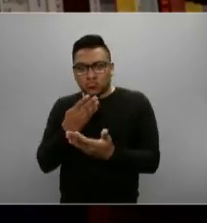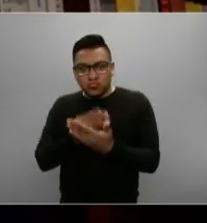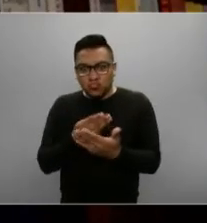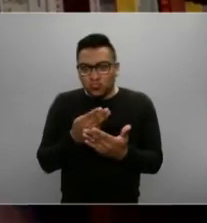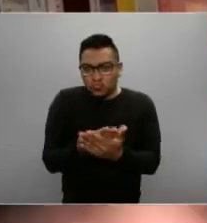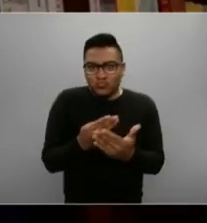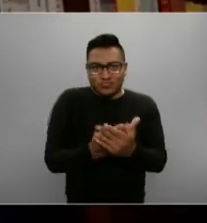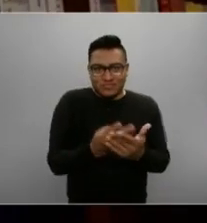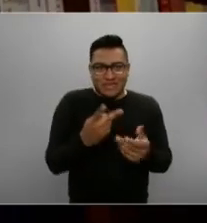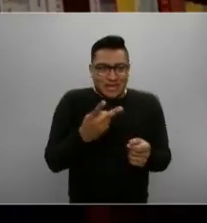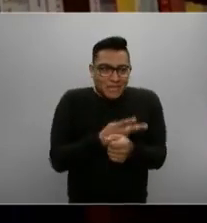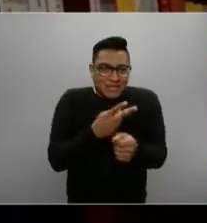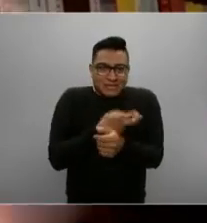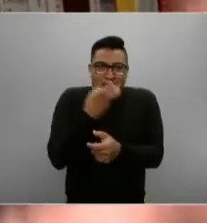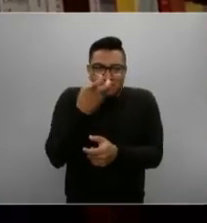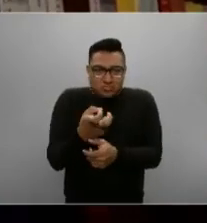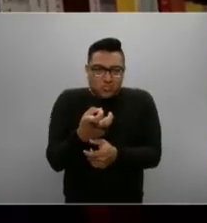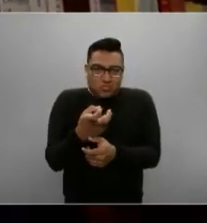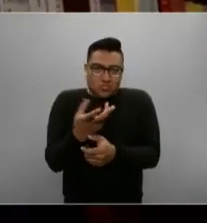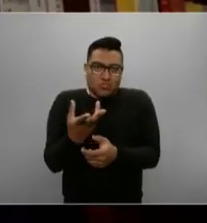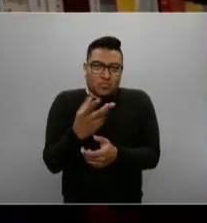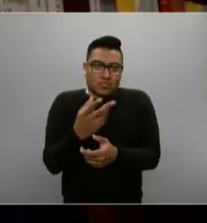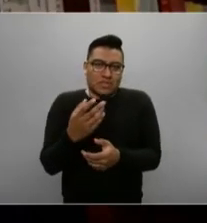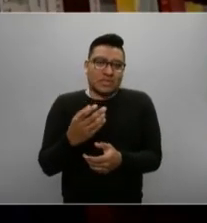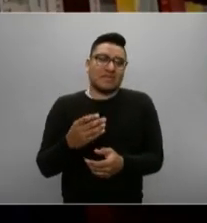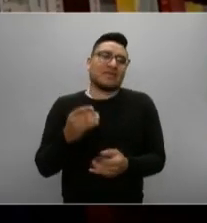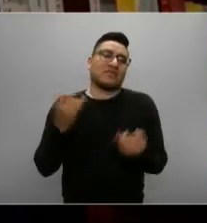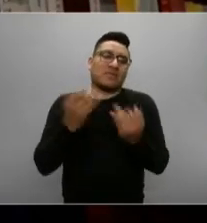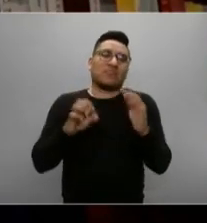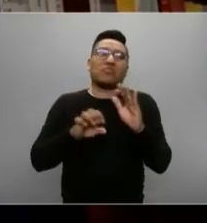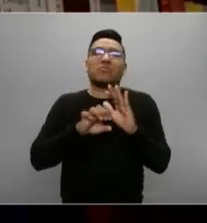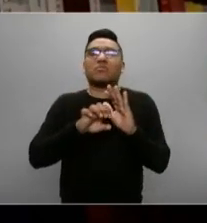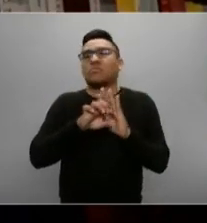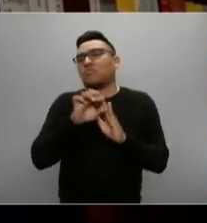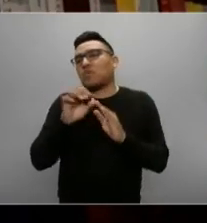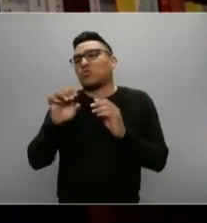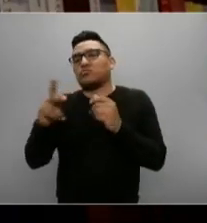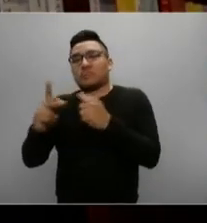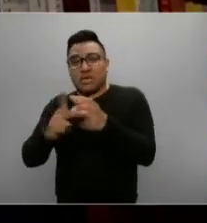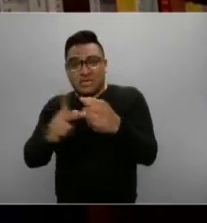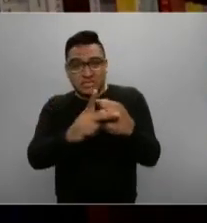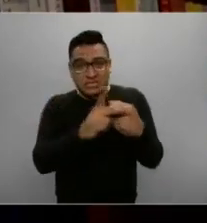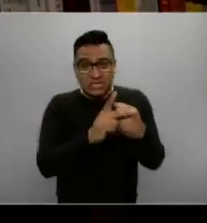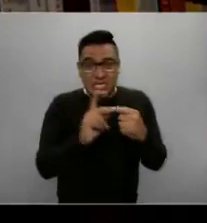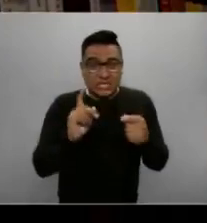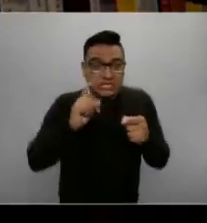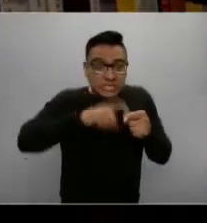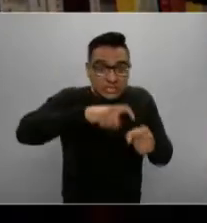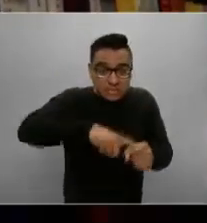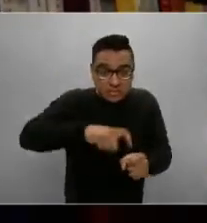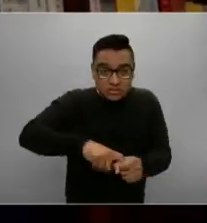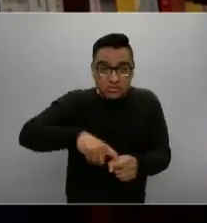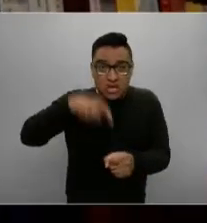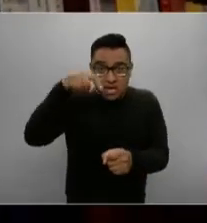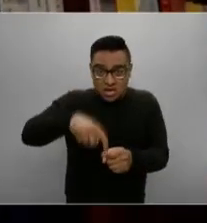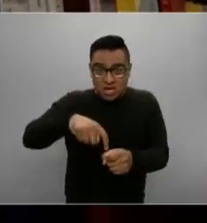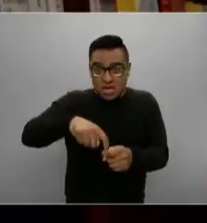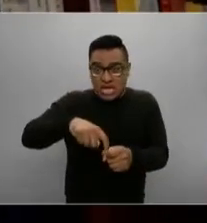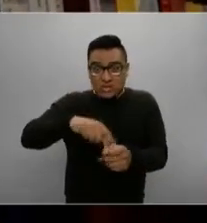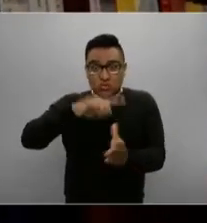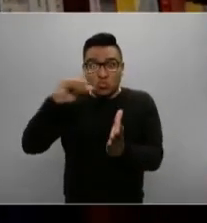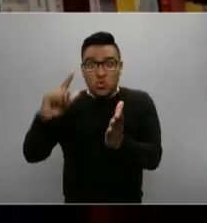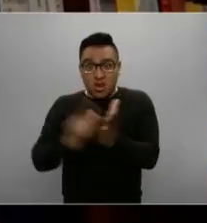cosas. Y obliga a todos los países que la suscriben a que desde su propio marco